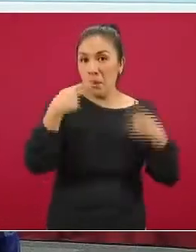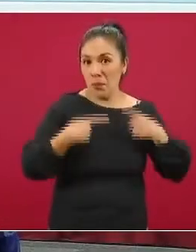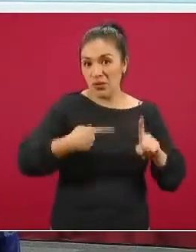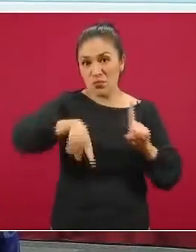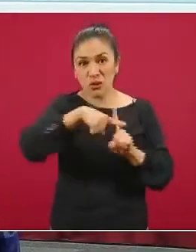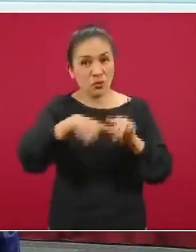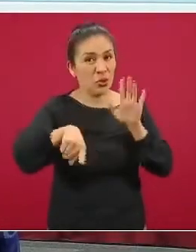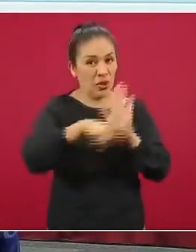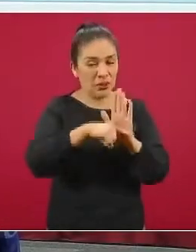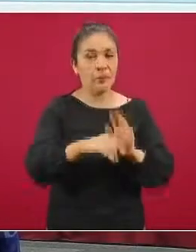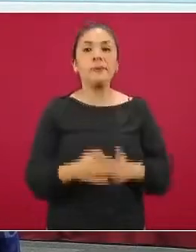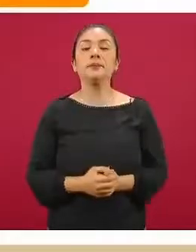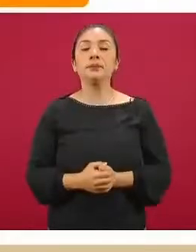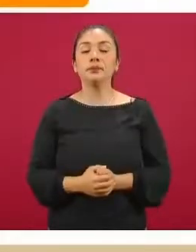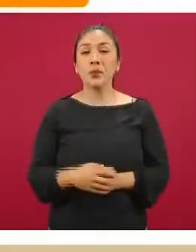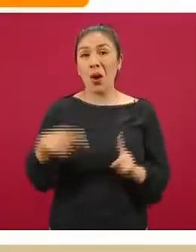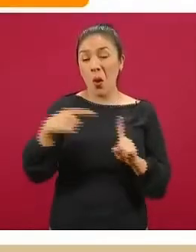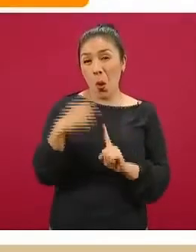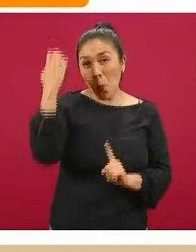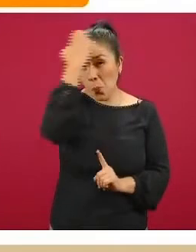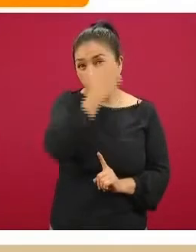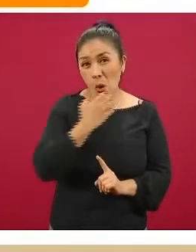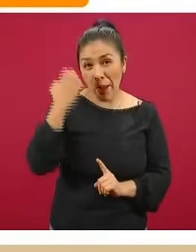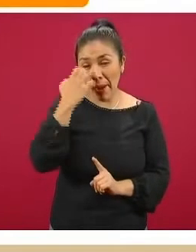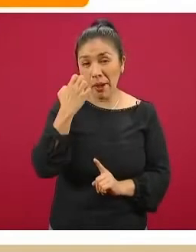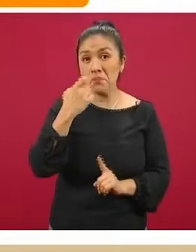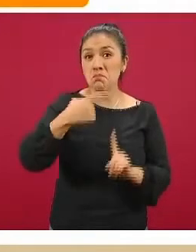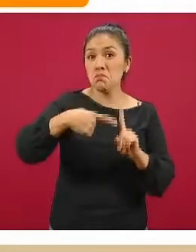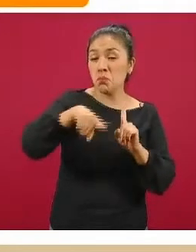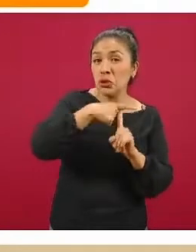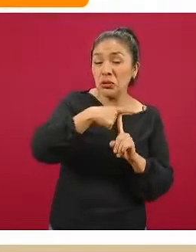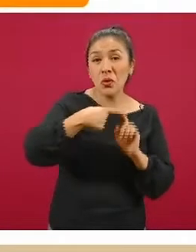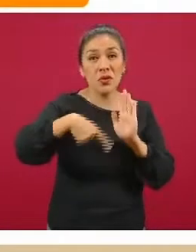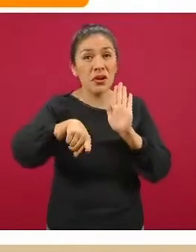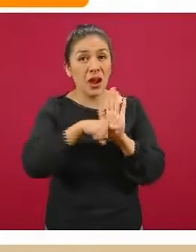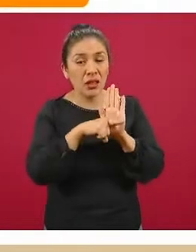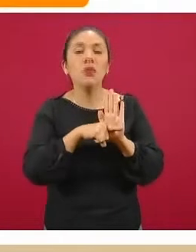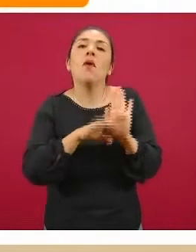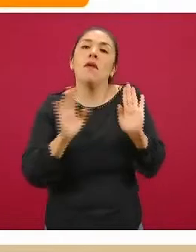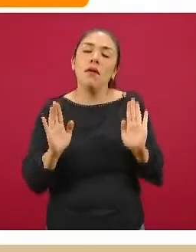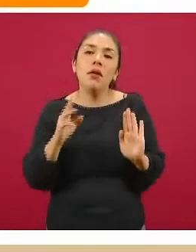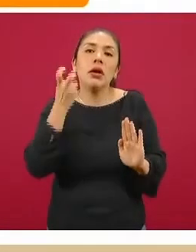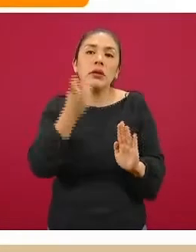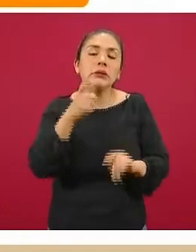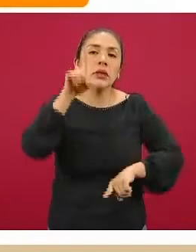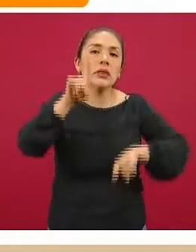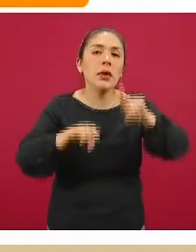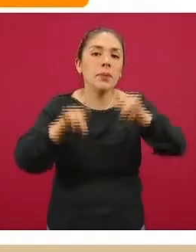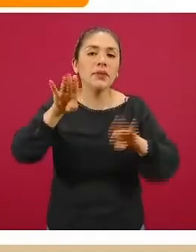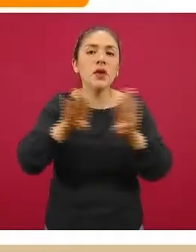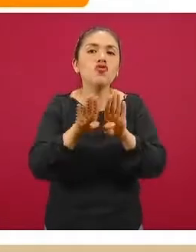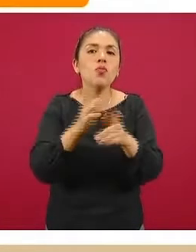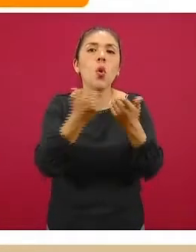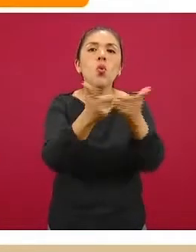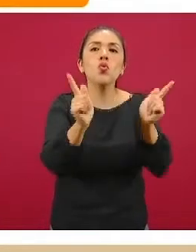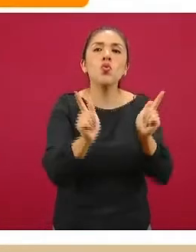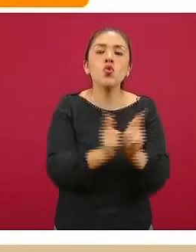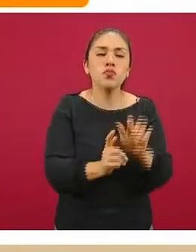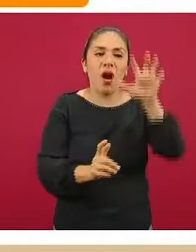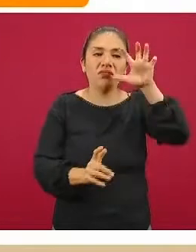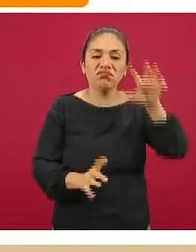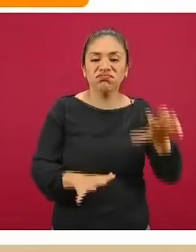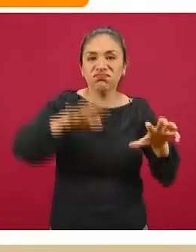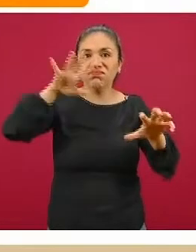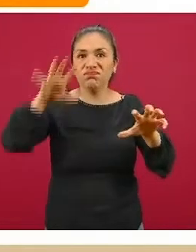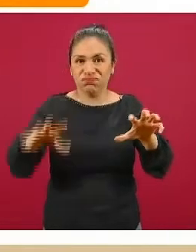casos. En relación a que esta prueba salga positiva o salga negativa, es que tenemos en sí los dos grandes grupos que podemos